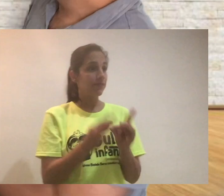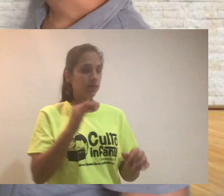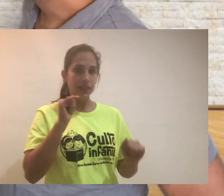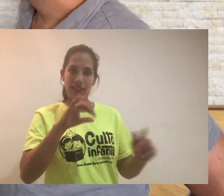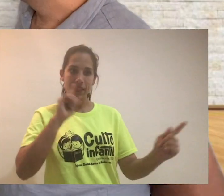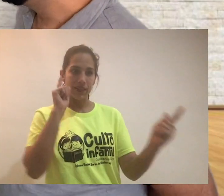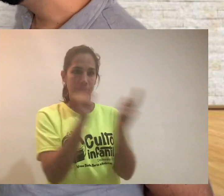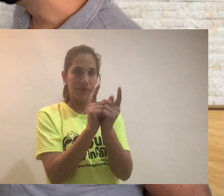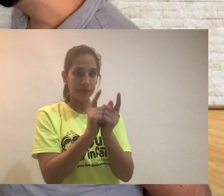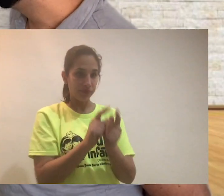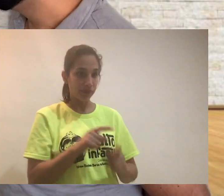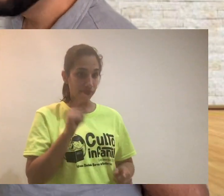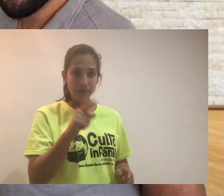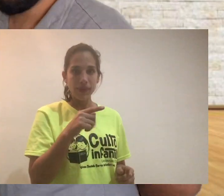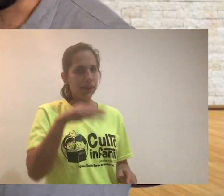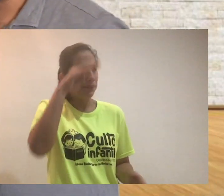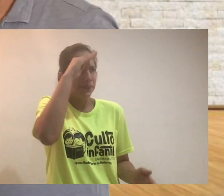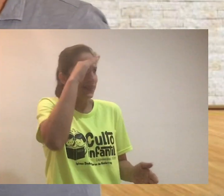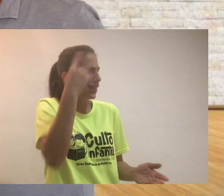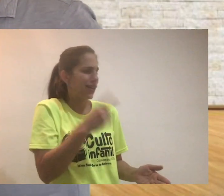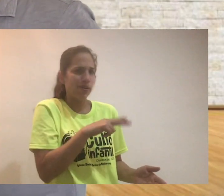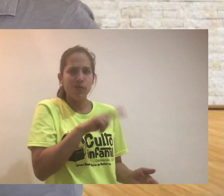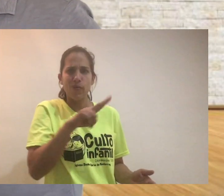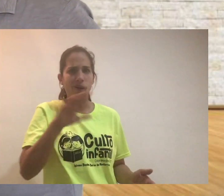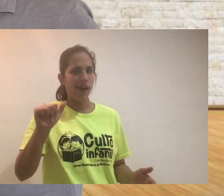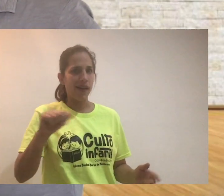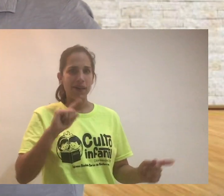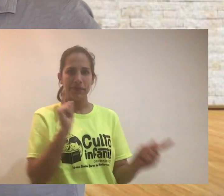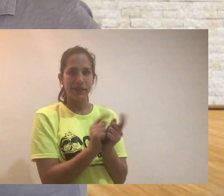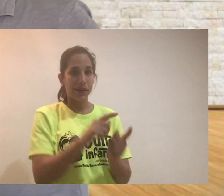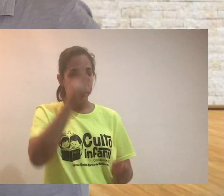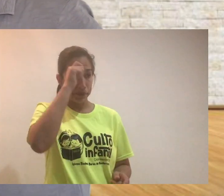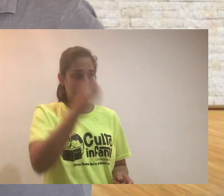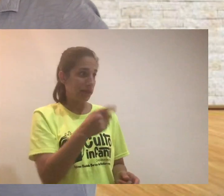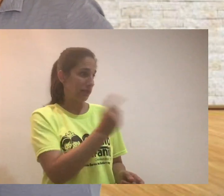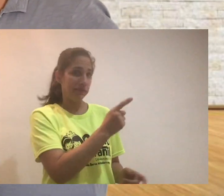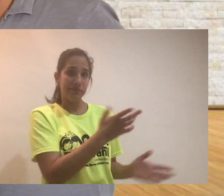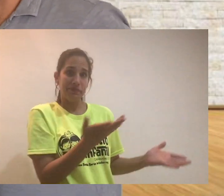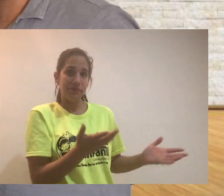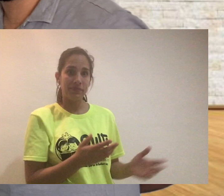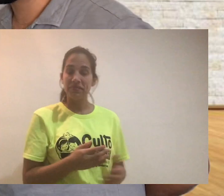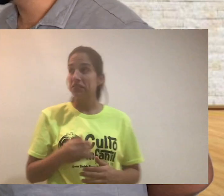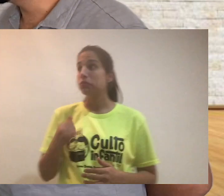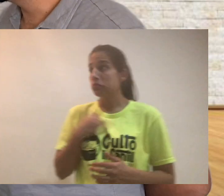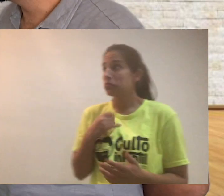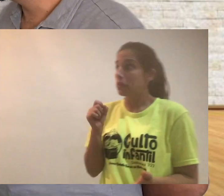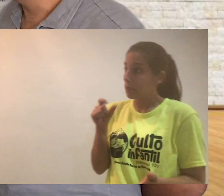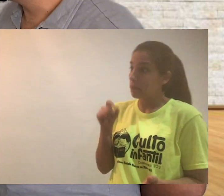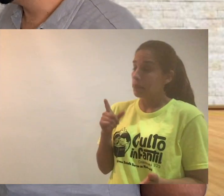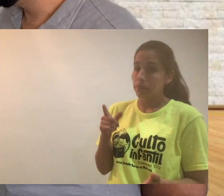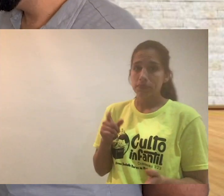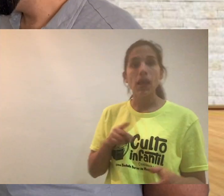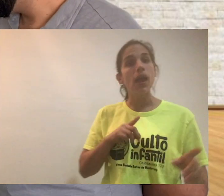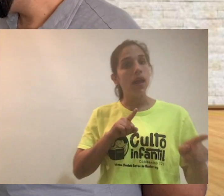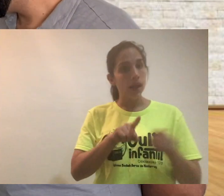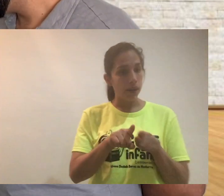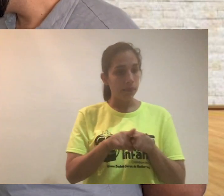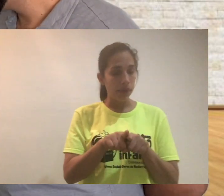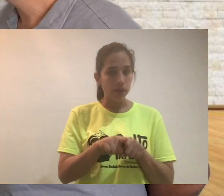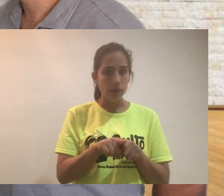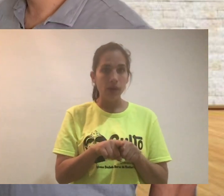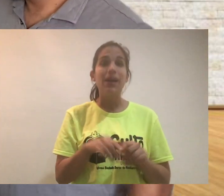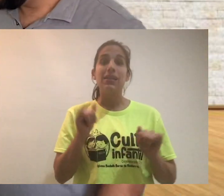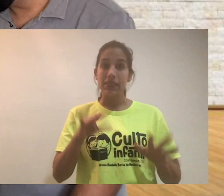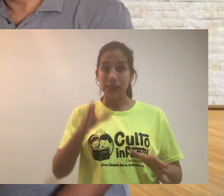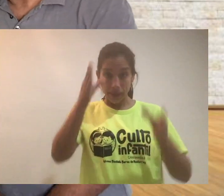Listo, ya la encontré. Pensé que nunca íbamos a encontrar bendito en esta sopa de letras. Yo también. Hermano,